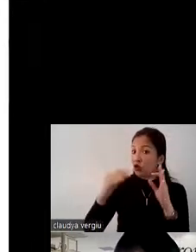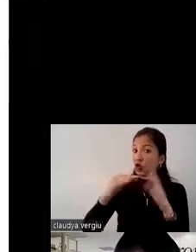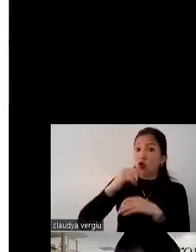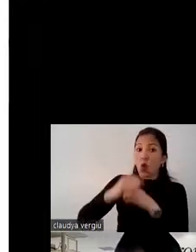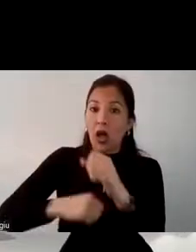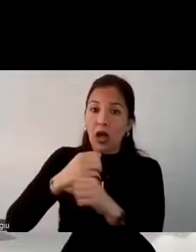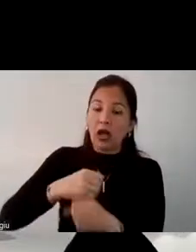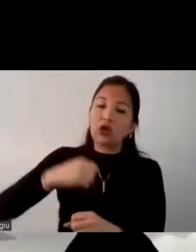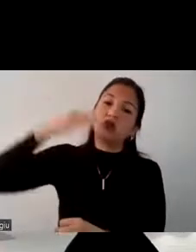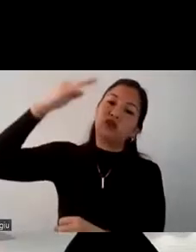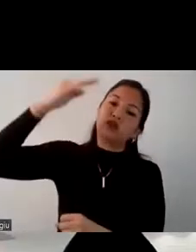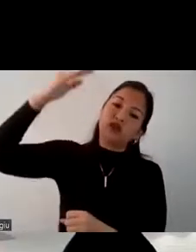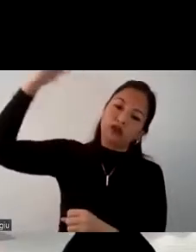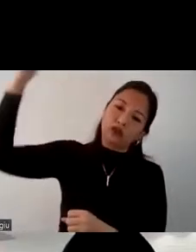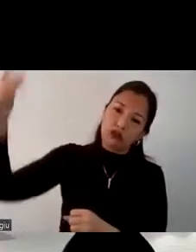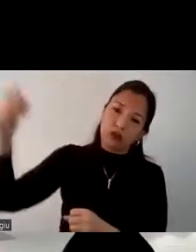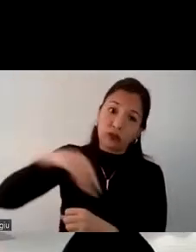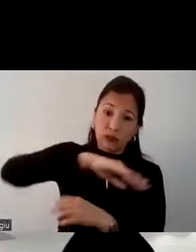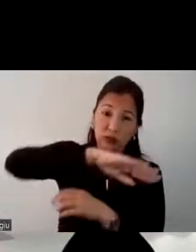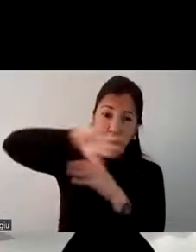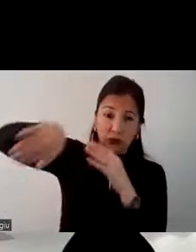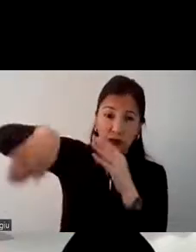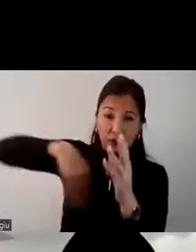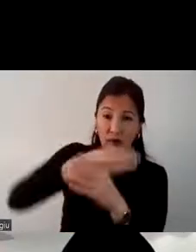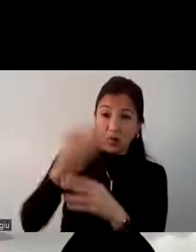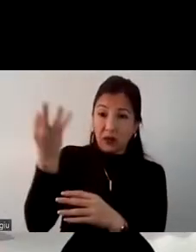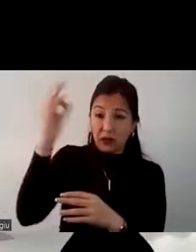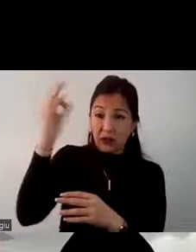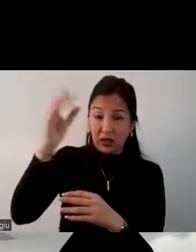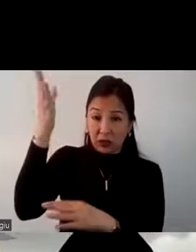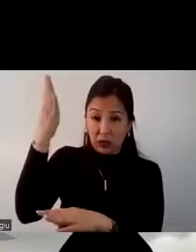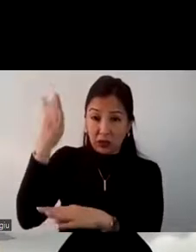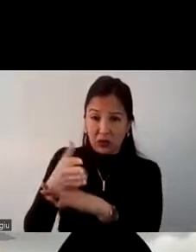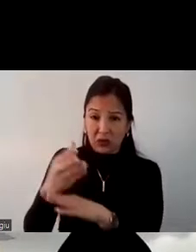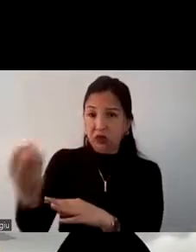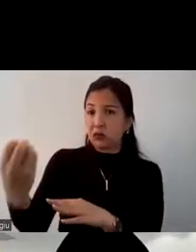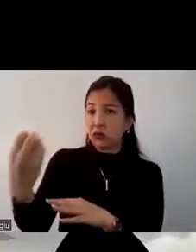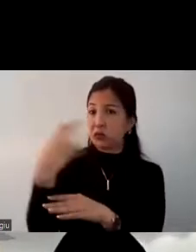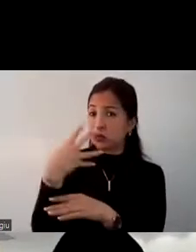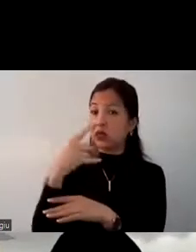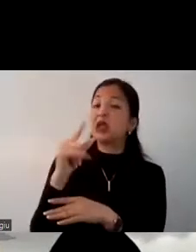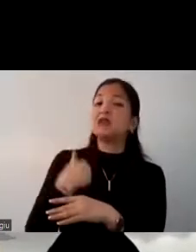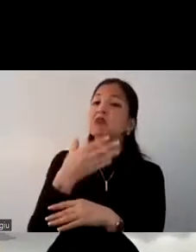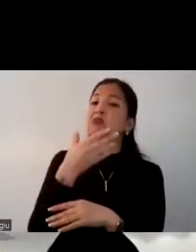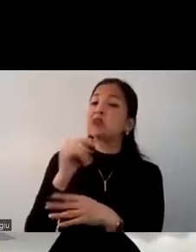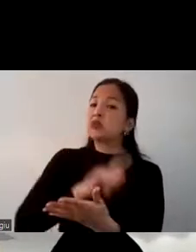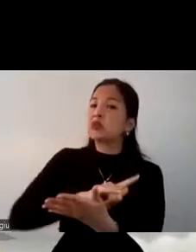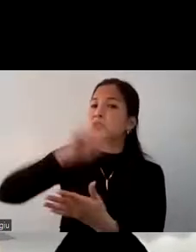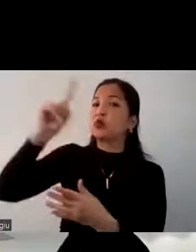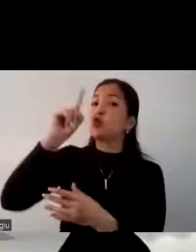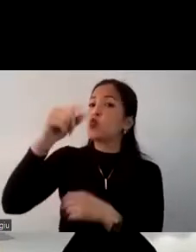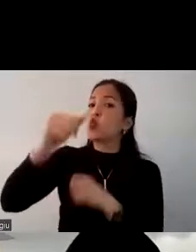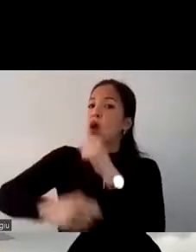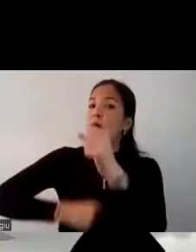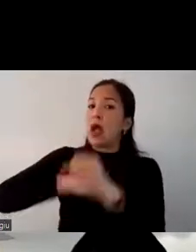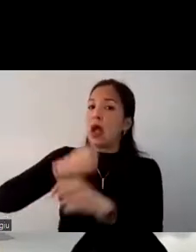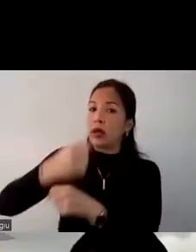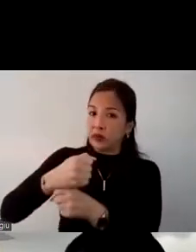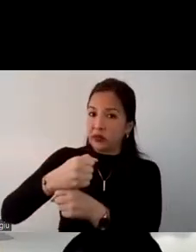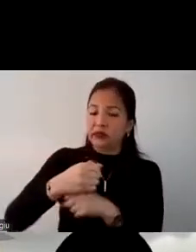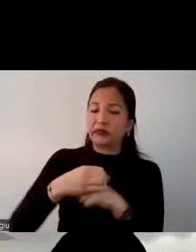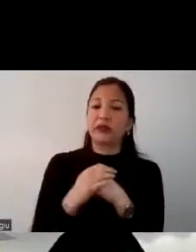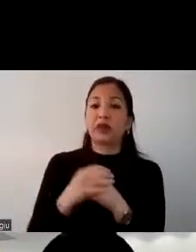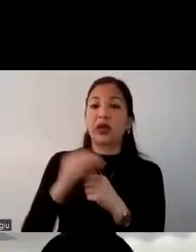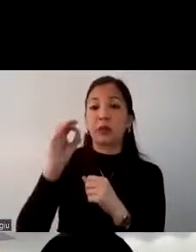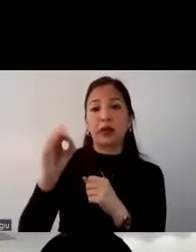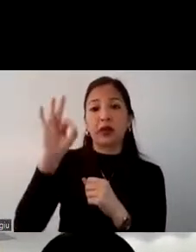de ellos el 30% de ecuatorianos nos dijo que viajaría dentro de un año a Latinoamérica y eso representa el 3